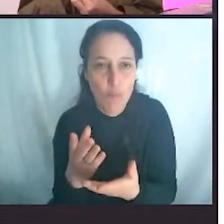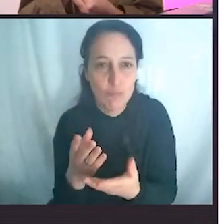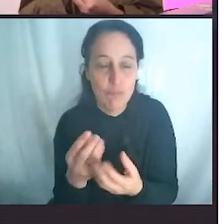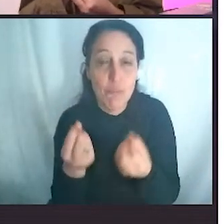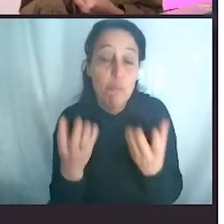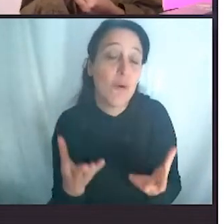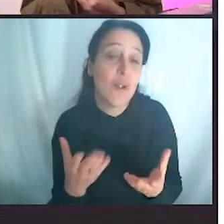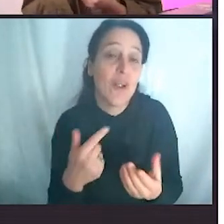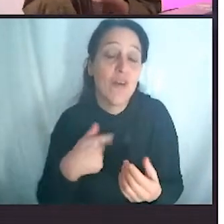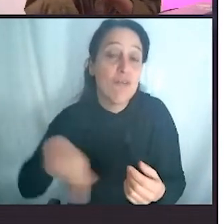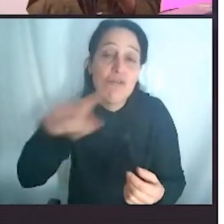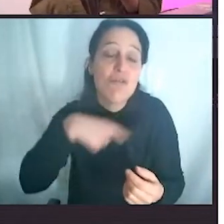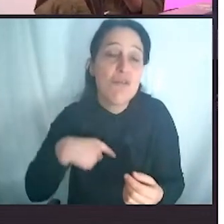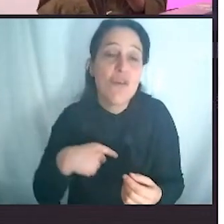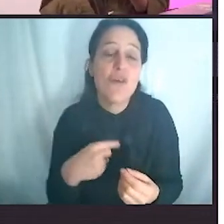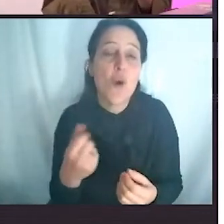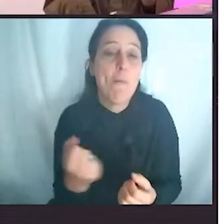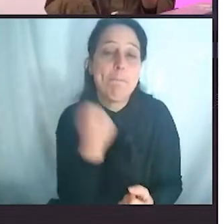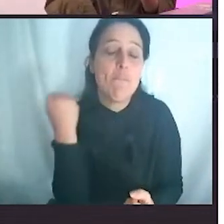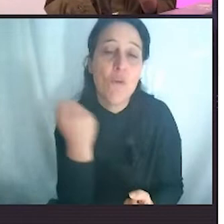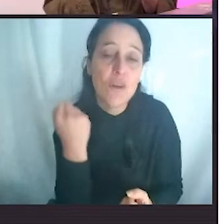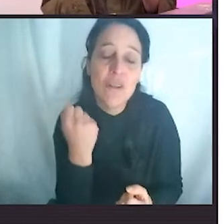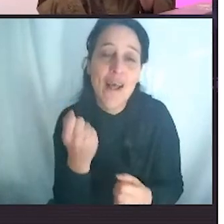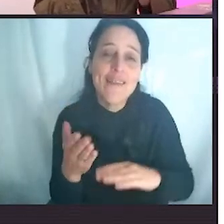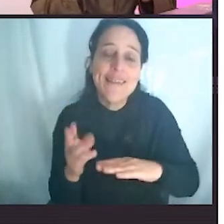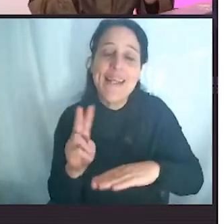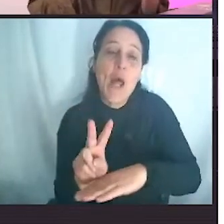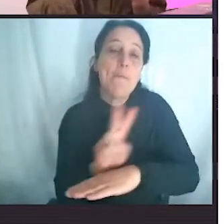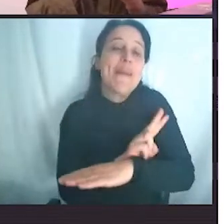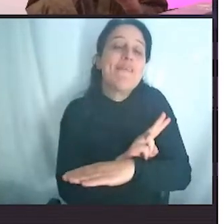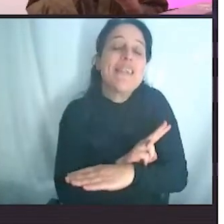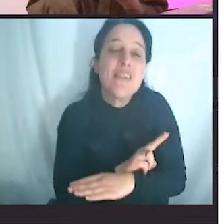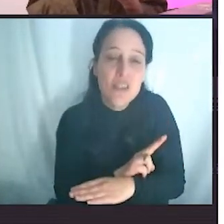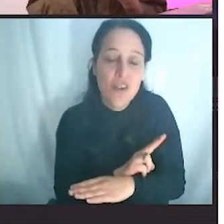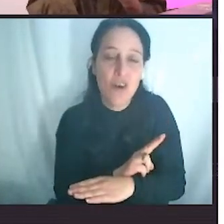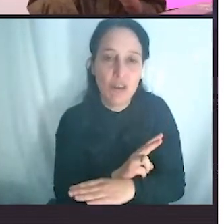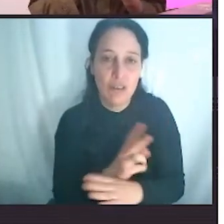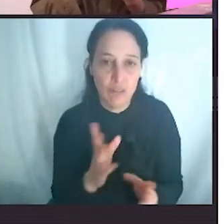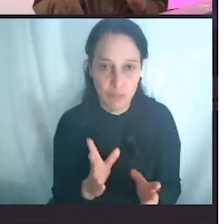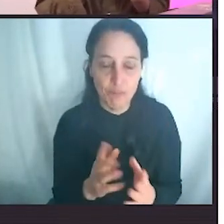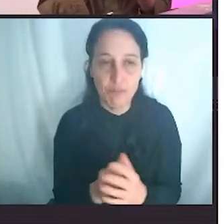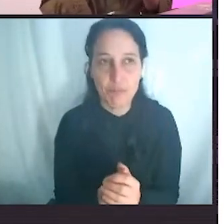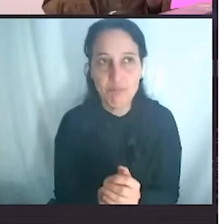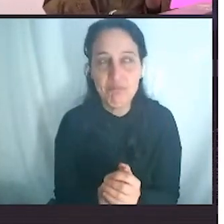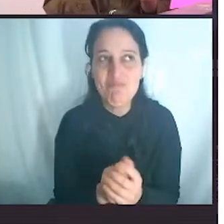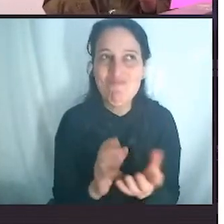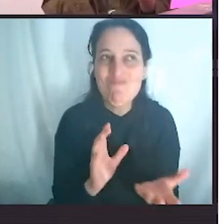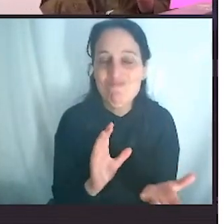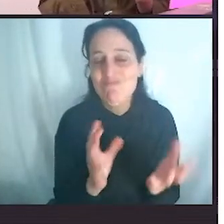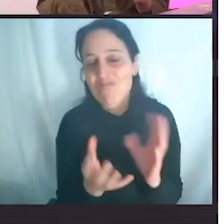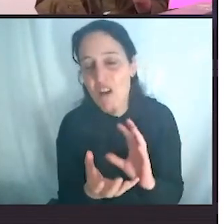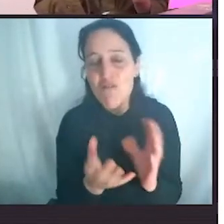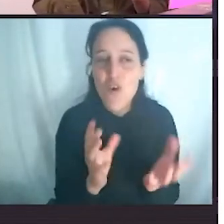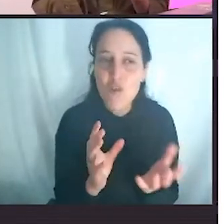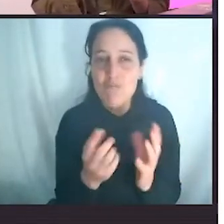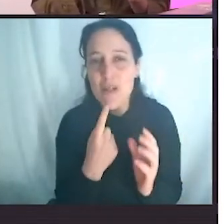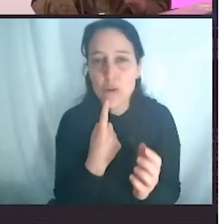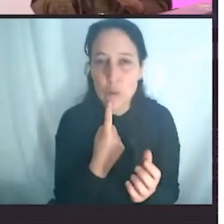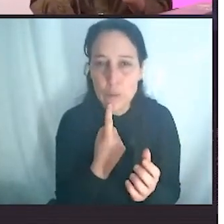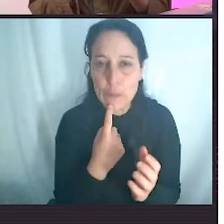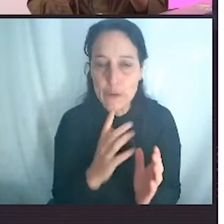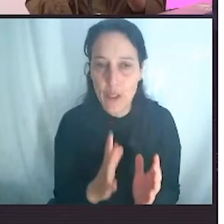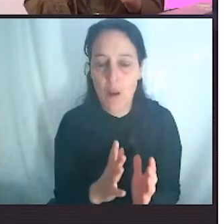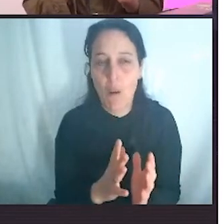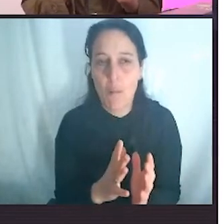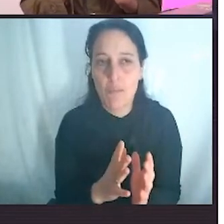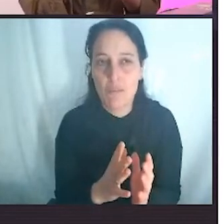de plásticos. Y por otro lado, también, como no nos cerraba ese modelo de certificación, nos dimos cuenta que